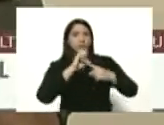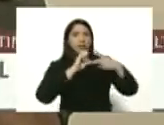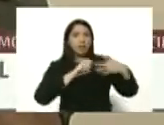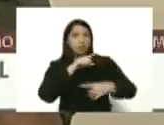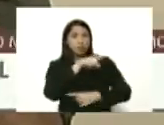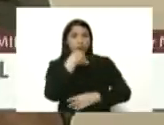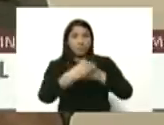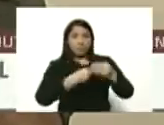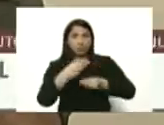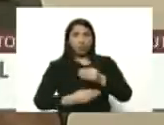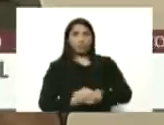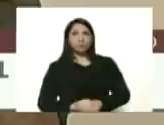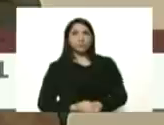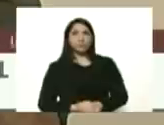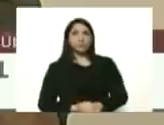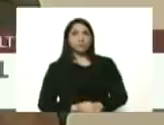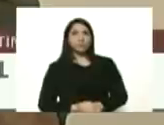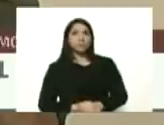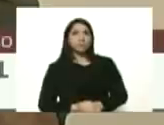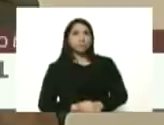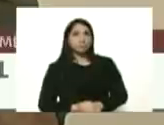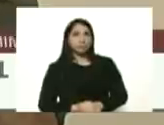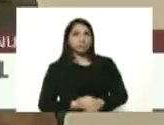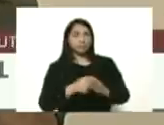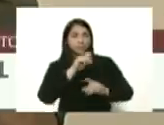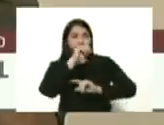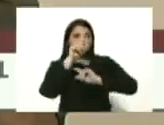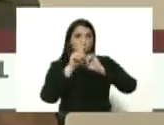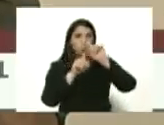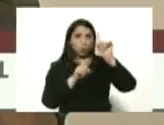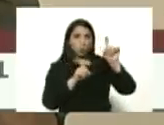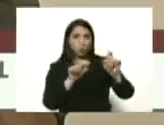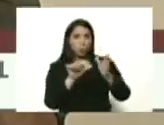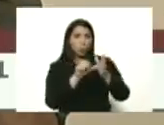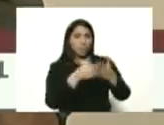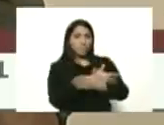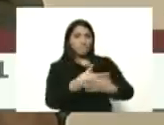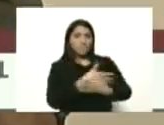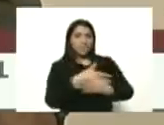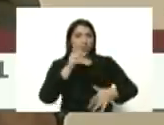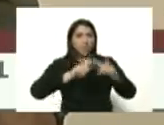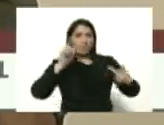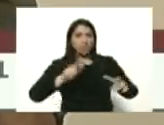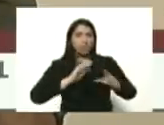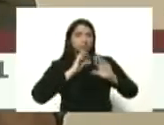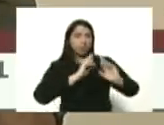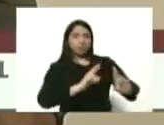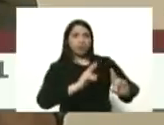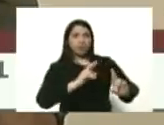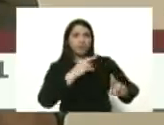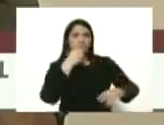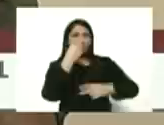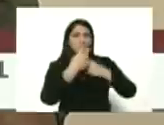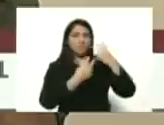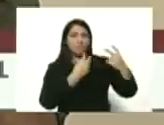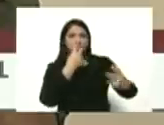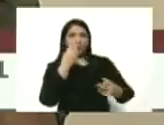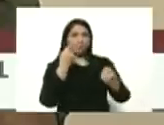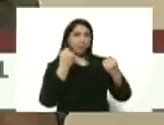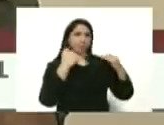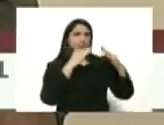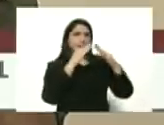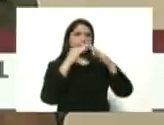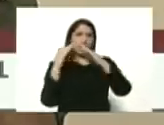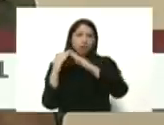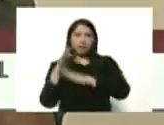estableció se fue a través de una encuesta donde millones de personas contestaron a visitar cientos de miles de hogares